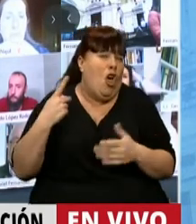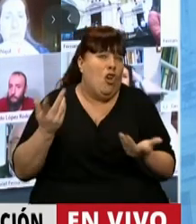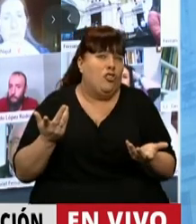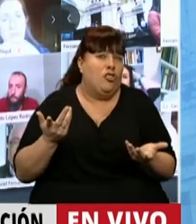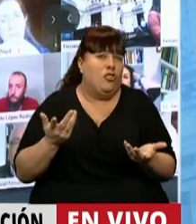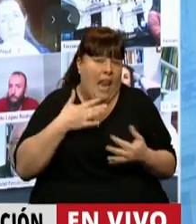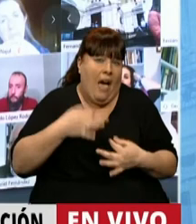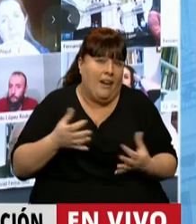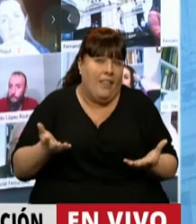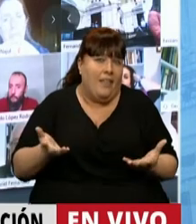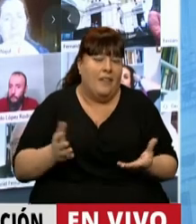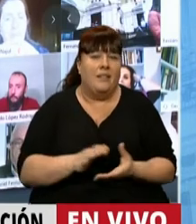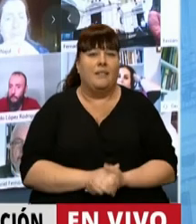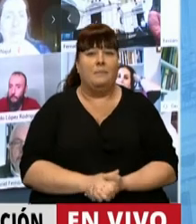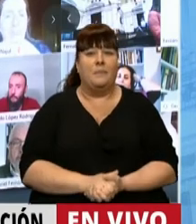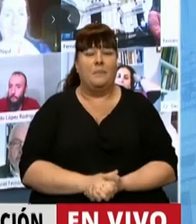dos en realidad.